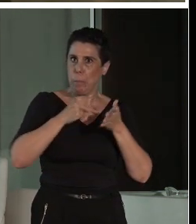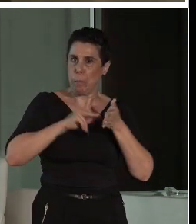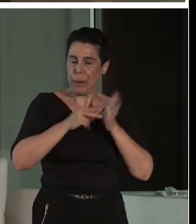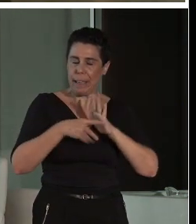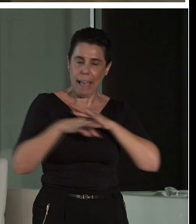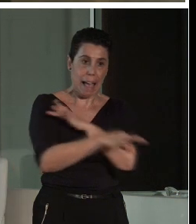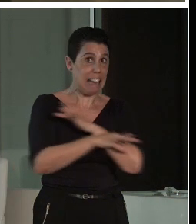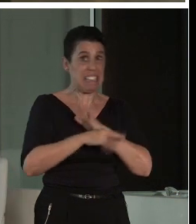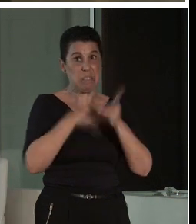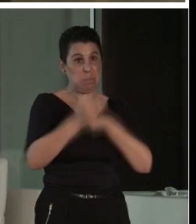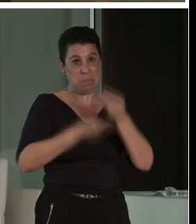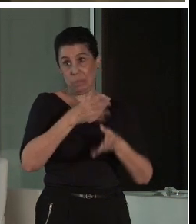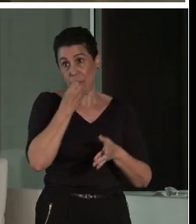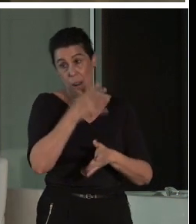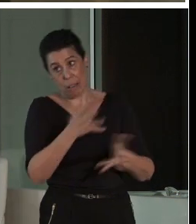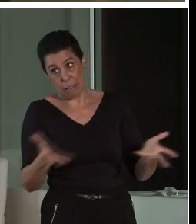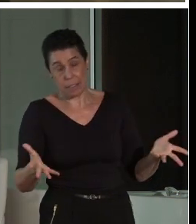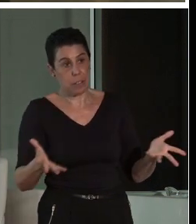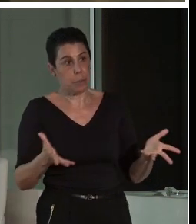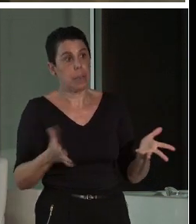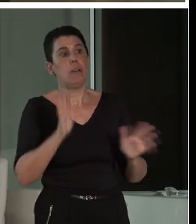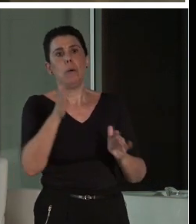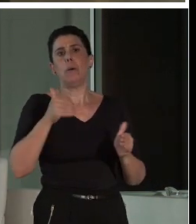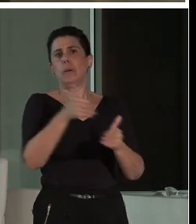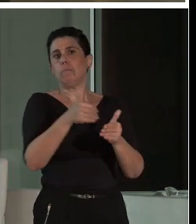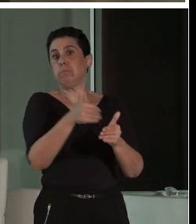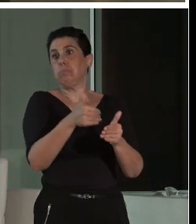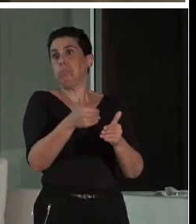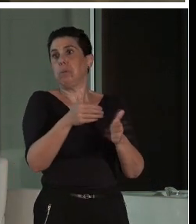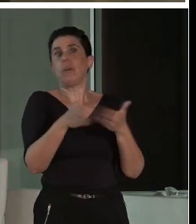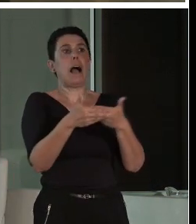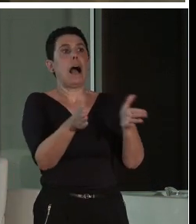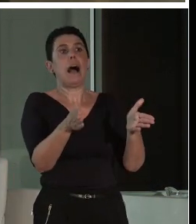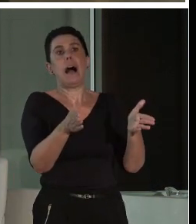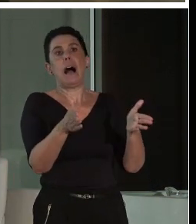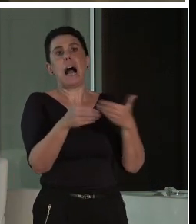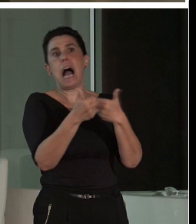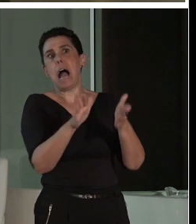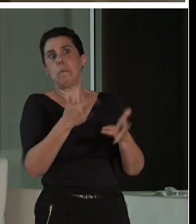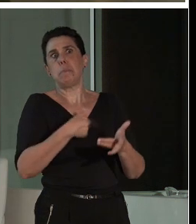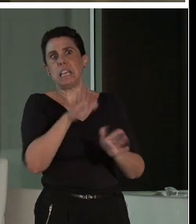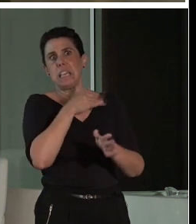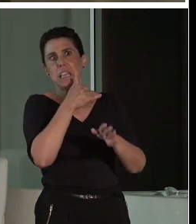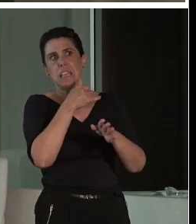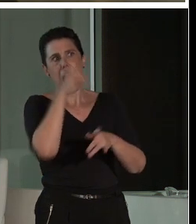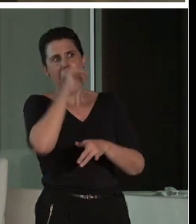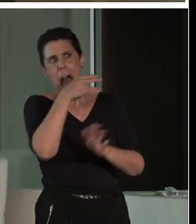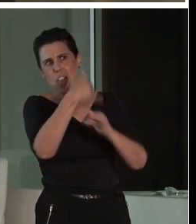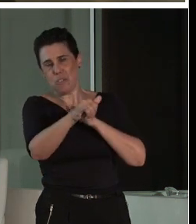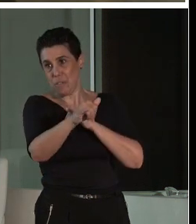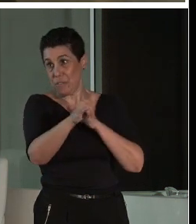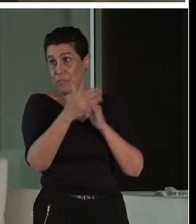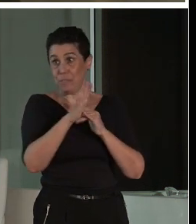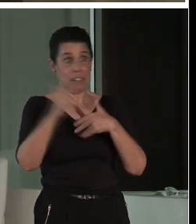fino. Pero, en fin, la vamos a abrir recientemente, vamos, yo creo que la podremos abrir a final de año y os invitamos a que la